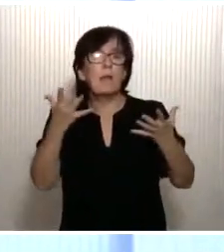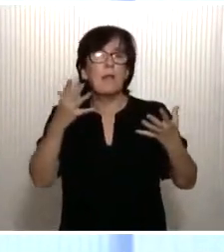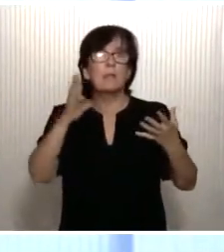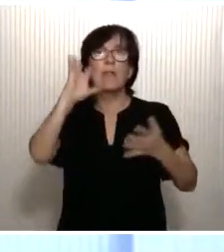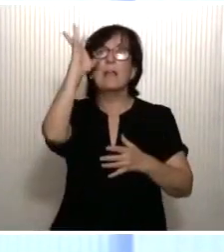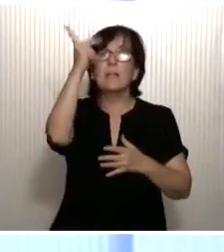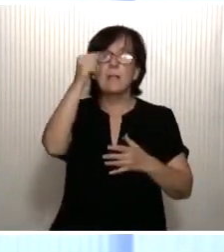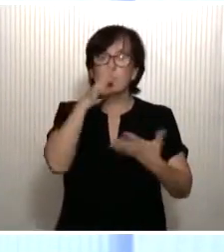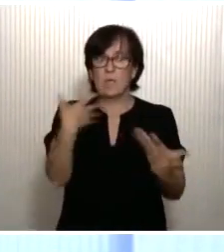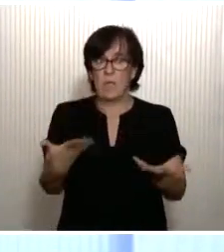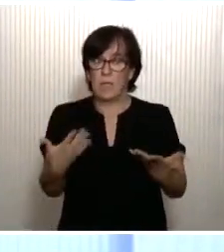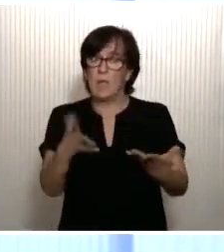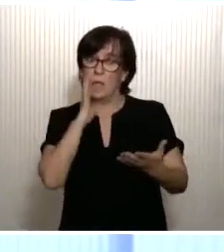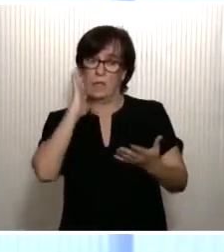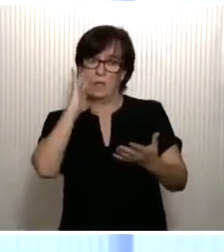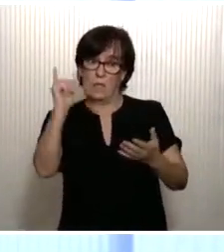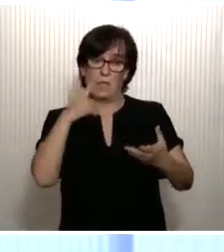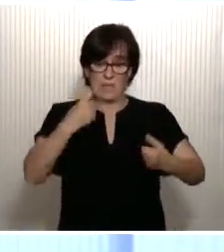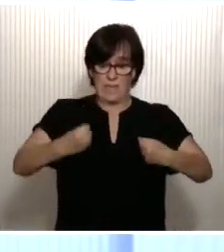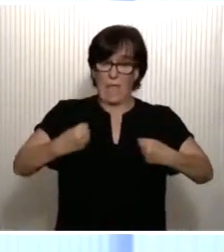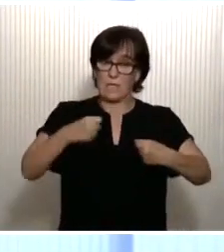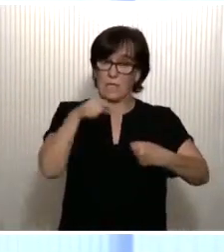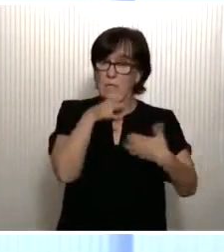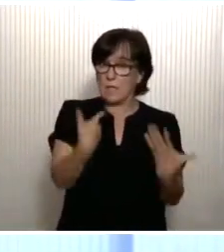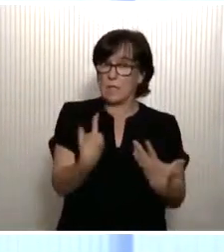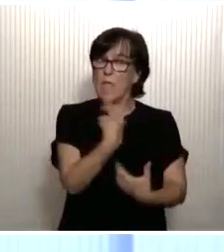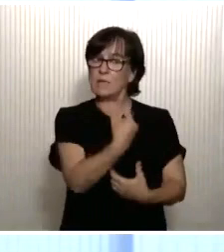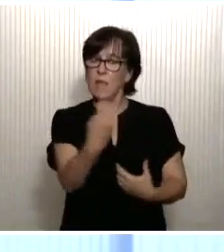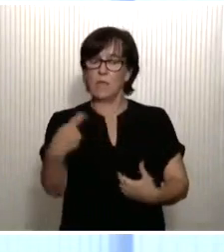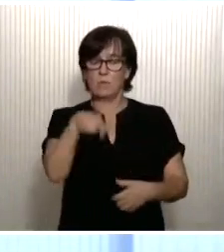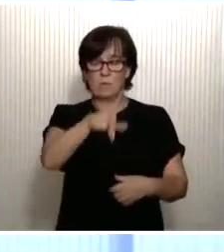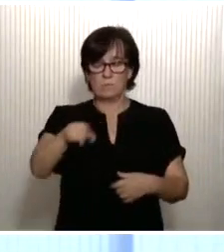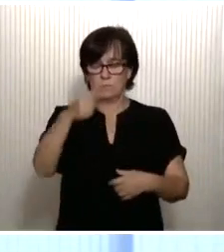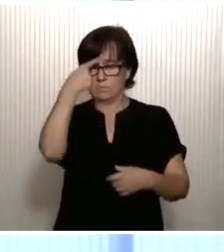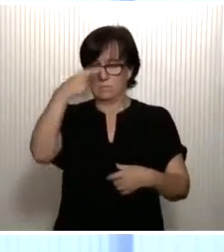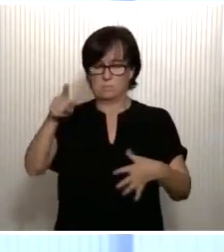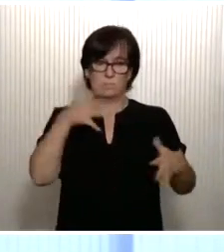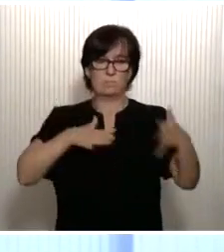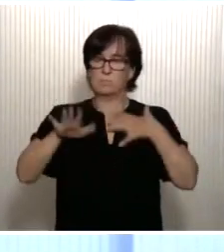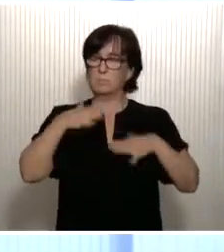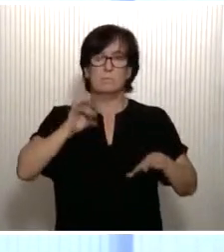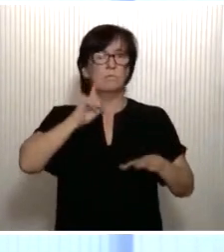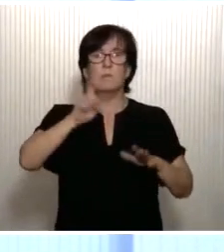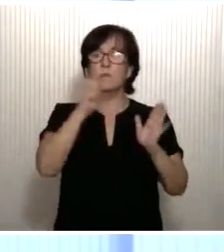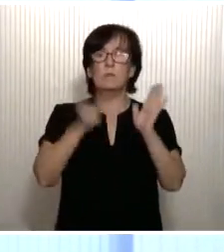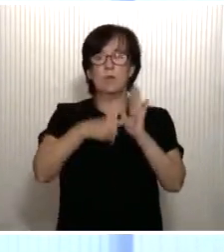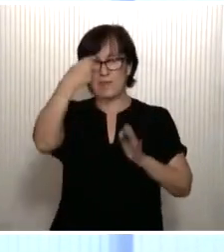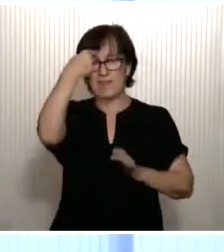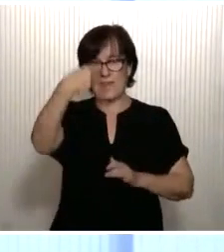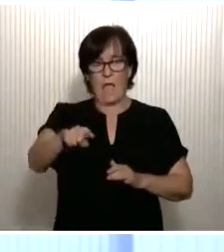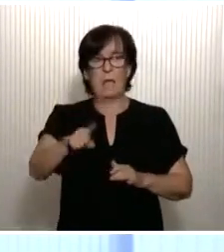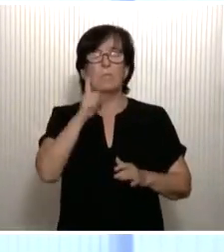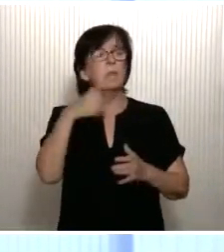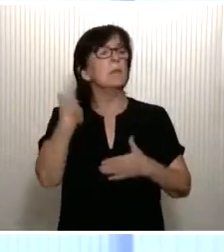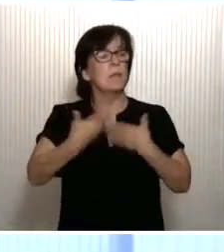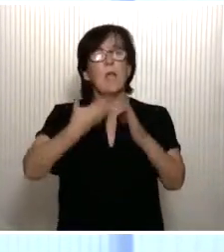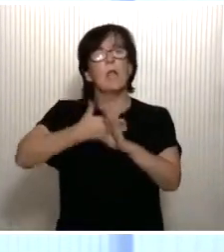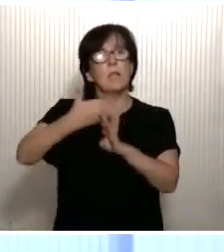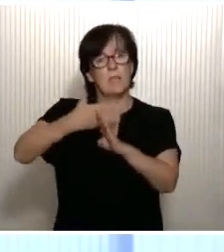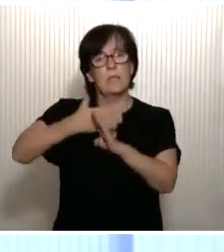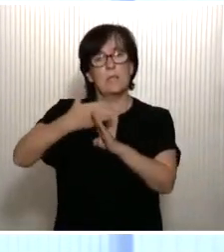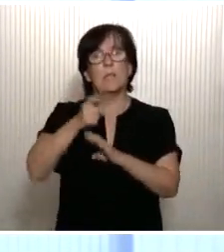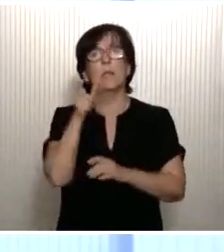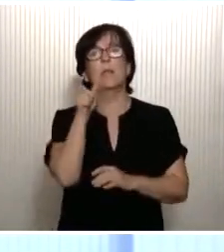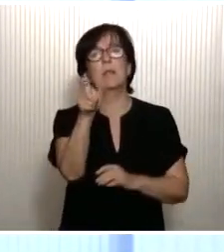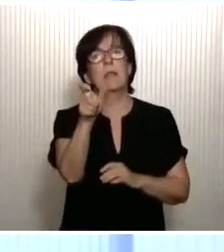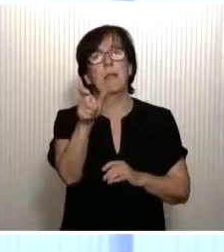ahora, después de esta emergencia sanitaria, yo creo que todos y cada uno de los ciudadanos de nuestro país es plenamente consciente del alcance de la palabra